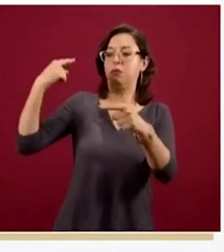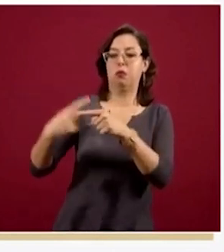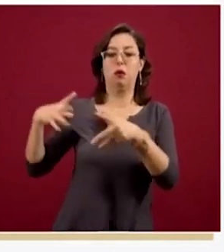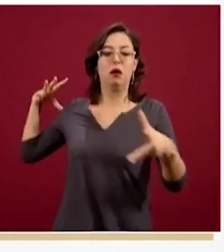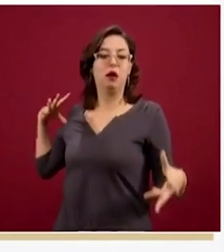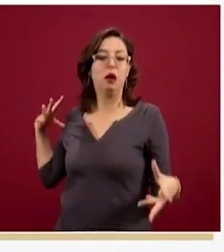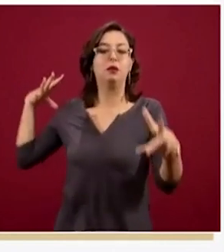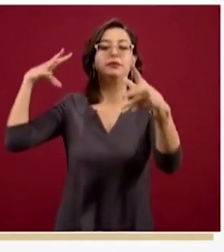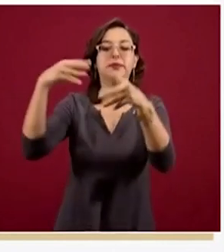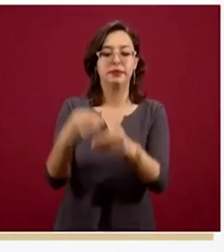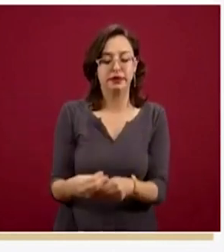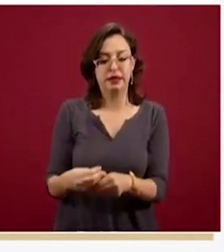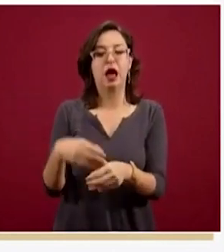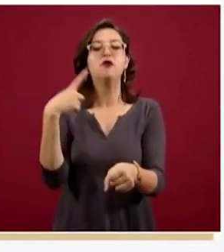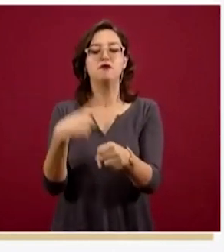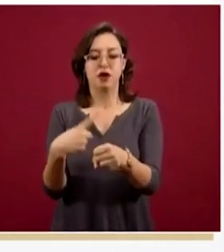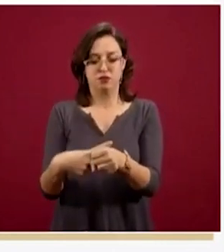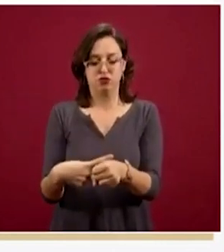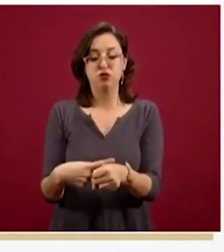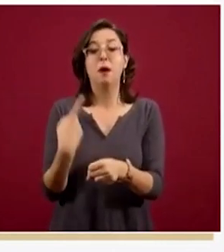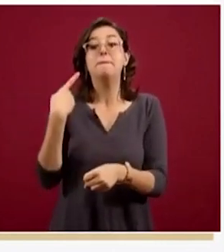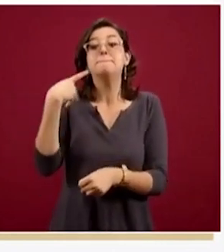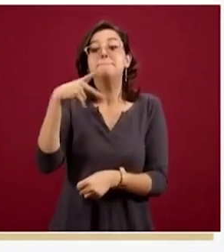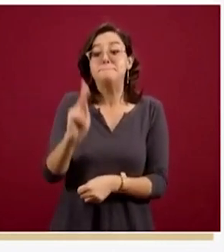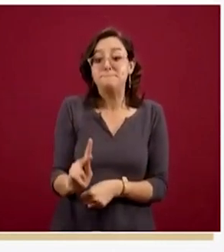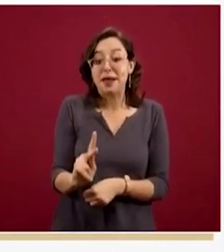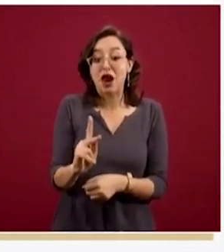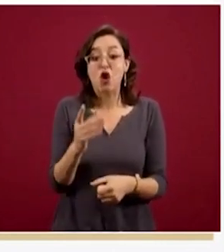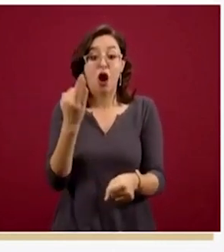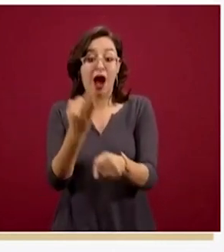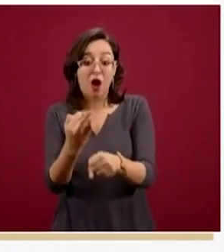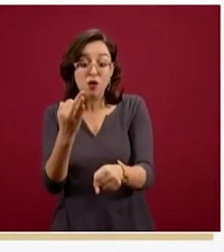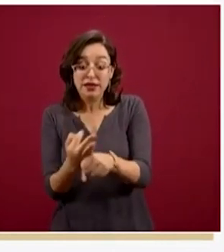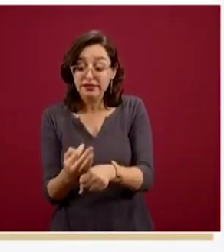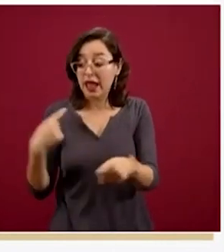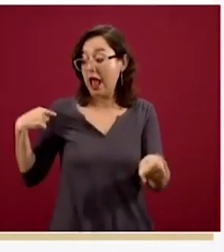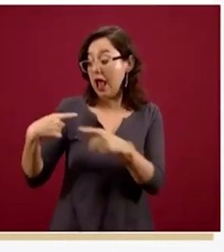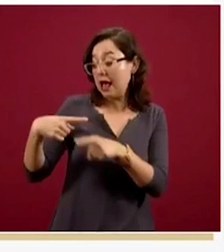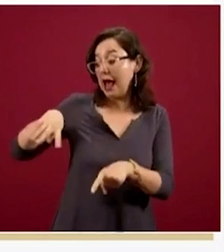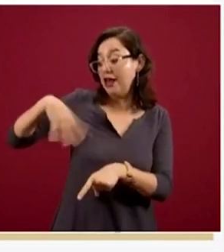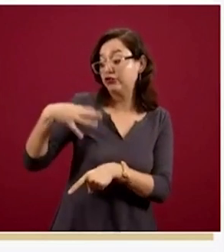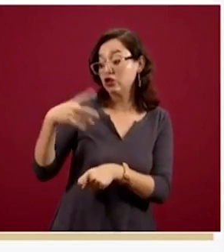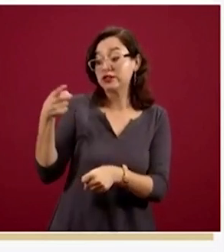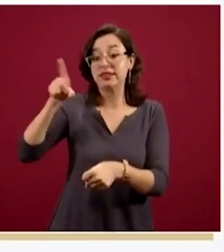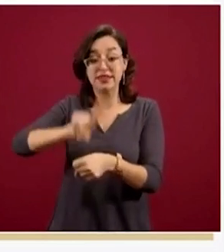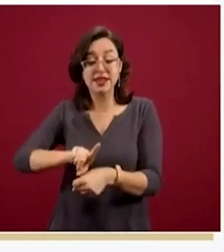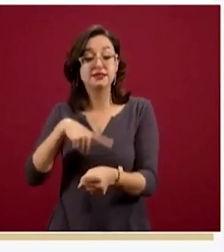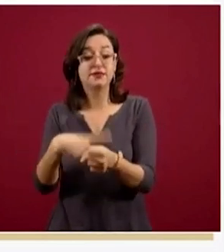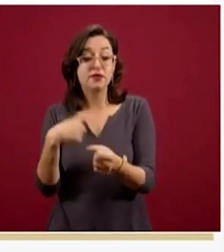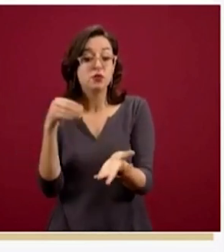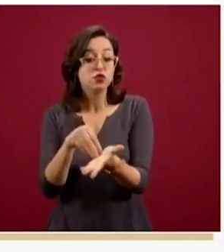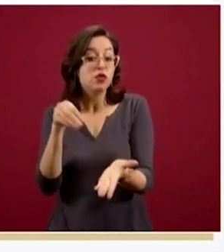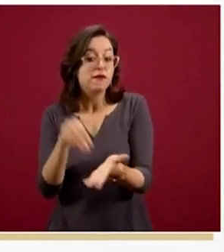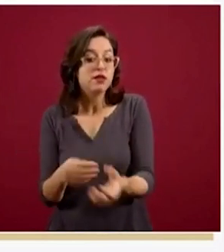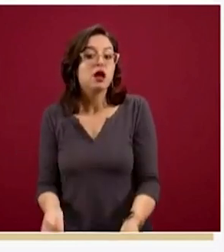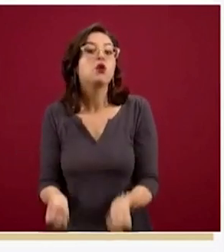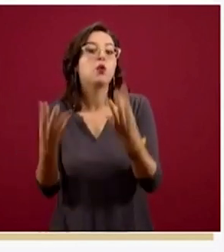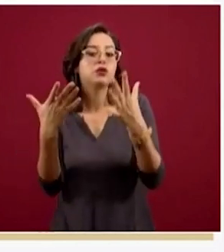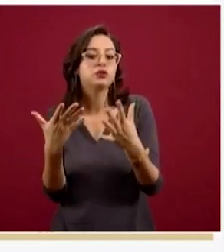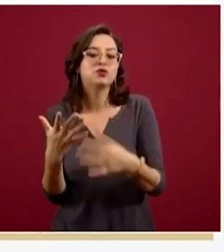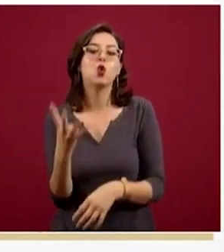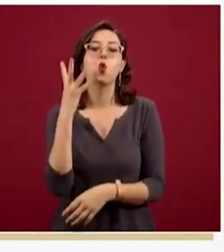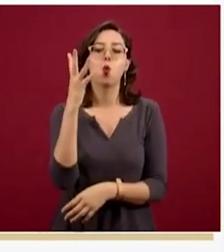son solamente los casos que se han confirmado con inicio de síntomas en los últimos 14 días. Y esto